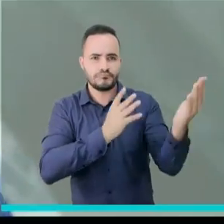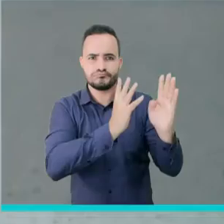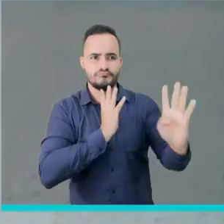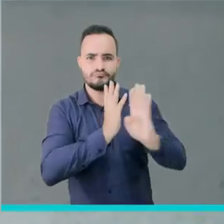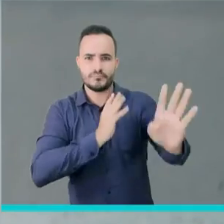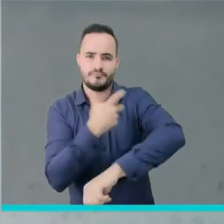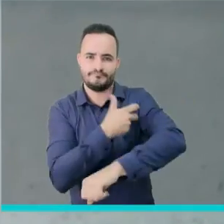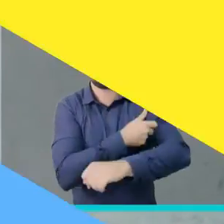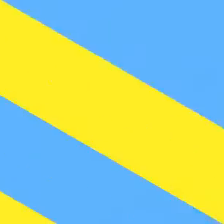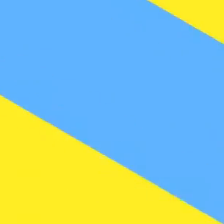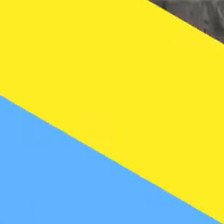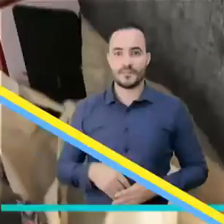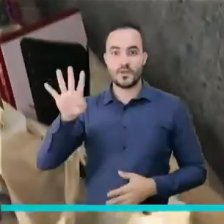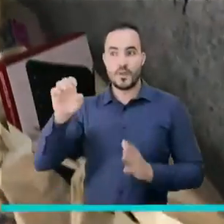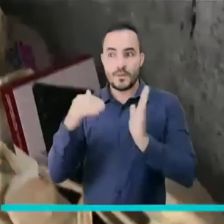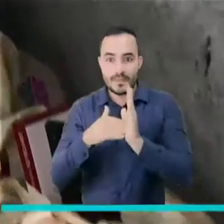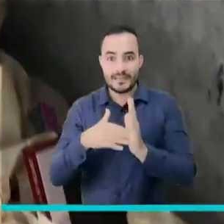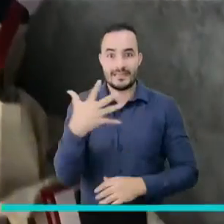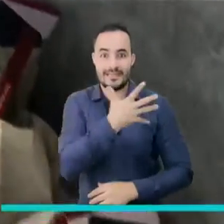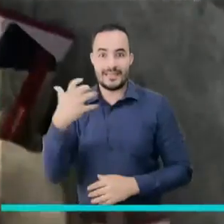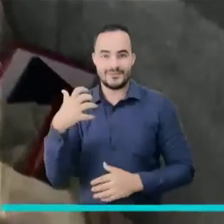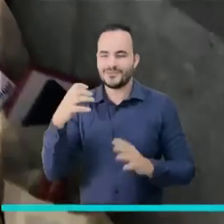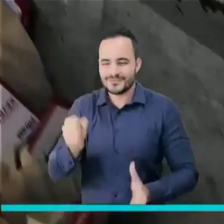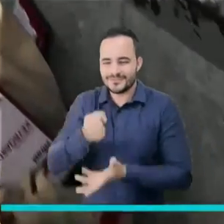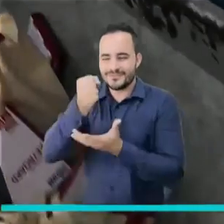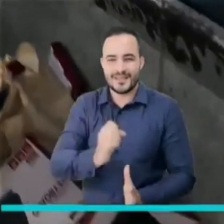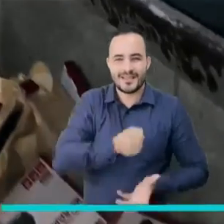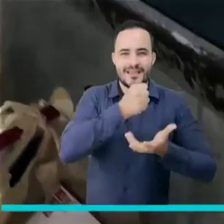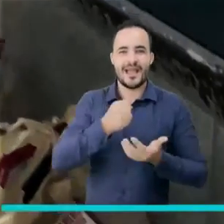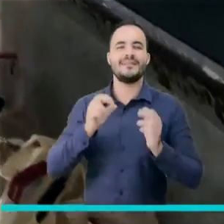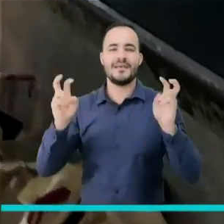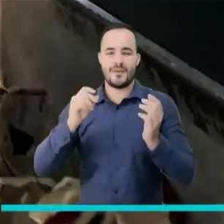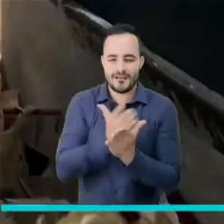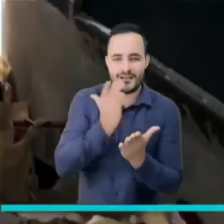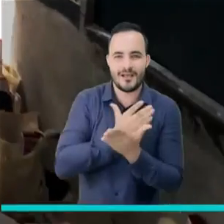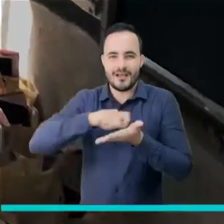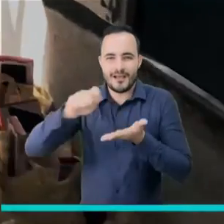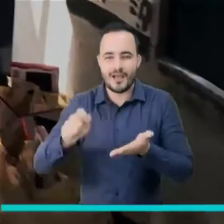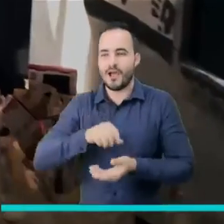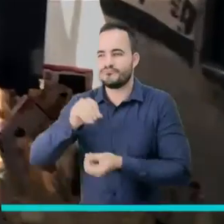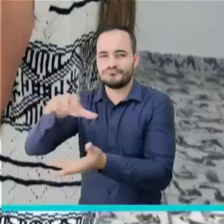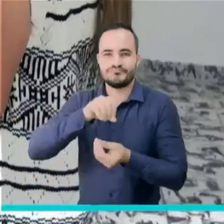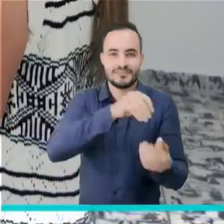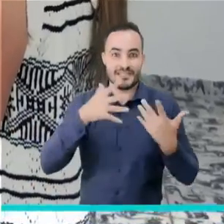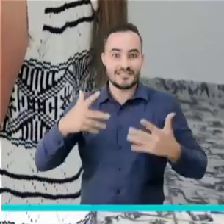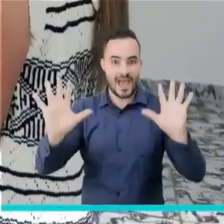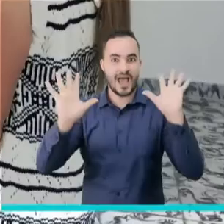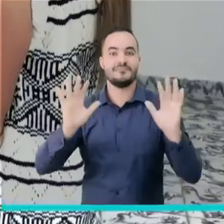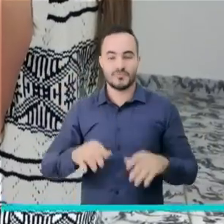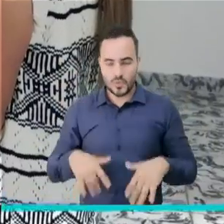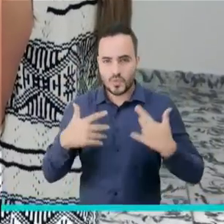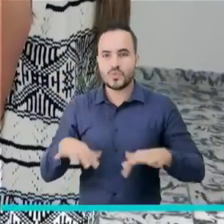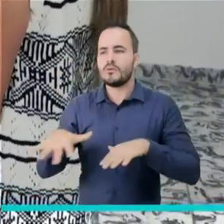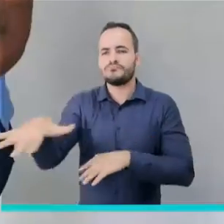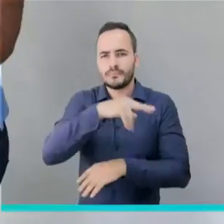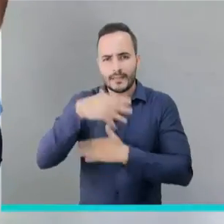demanda inducida en la ciudad. 9.560 kits escolares ha entregado la alcaldía de Medellín como parte